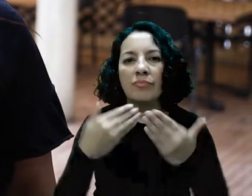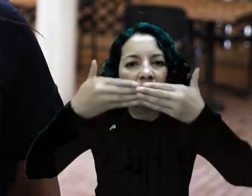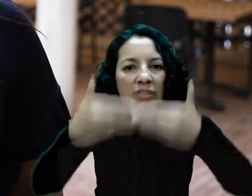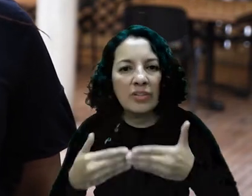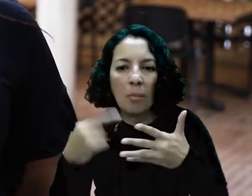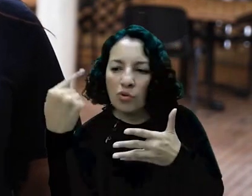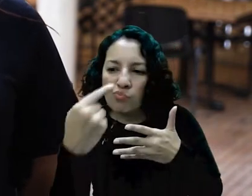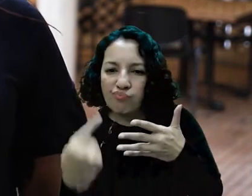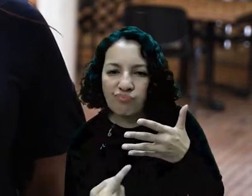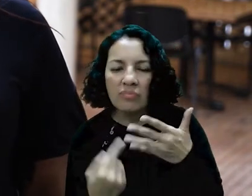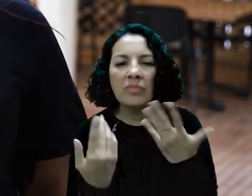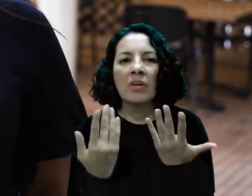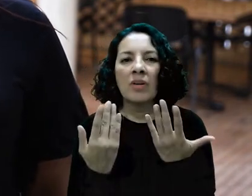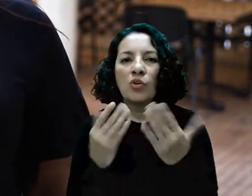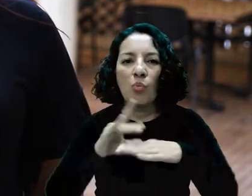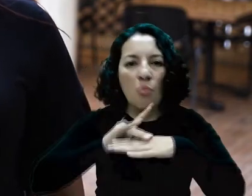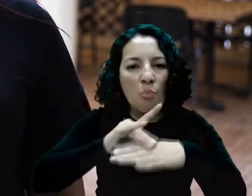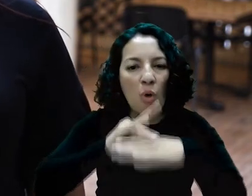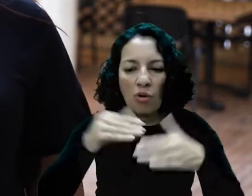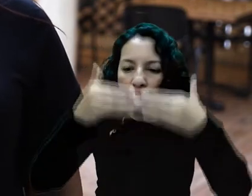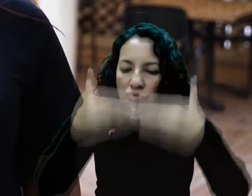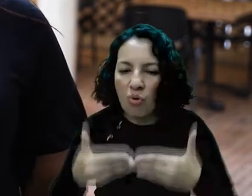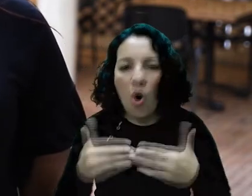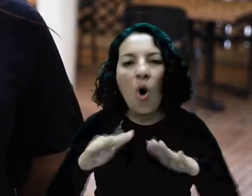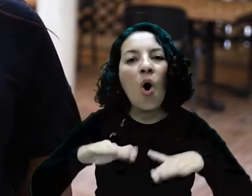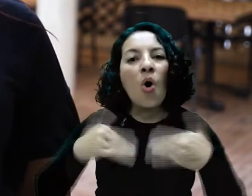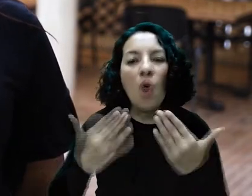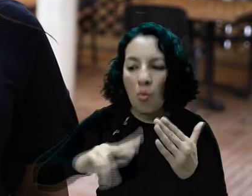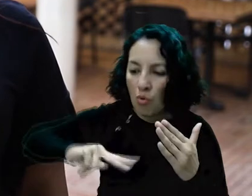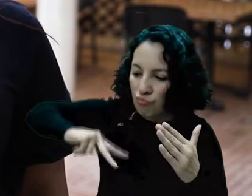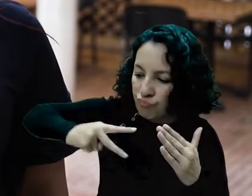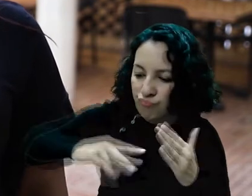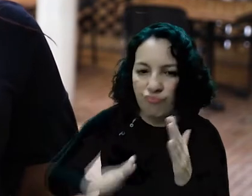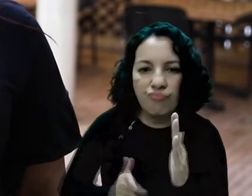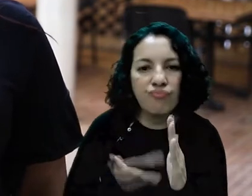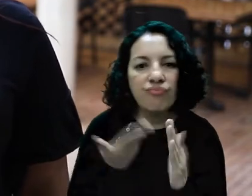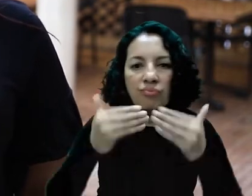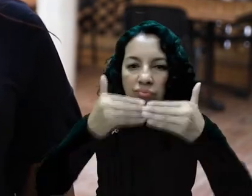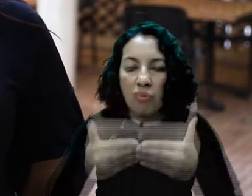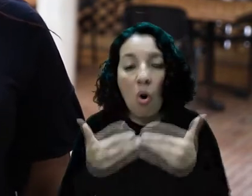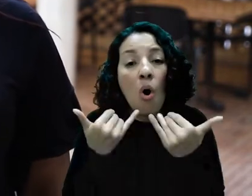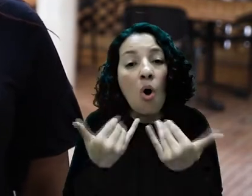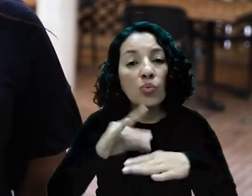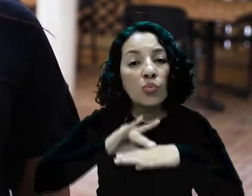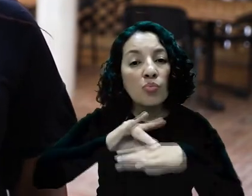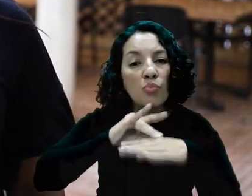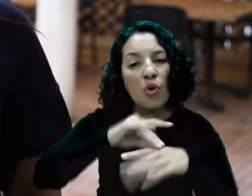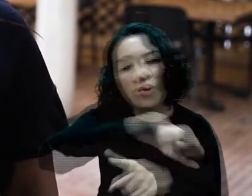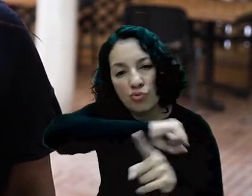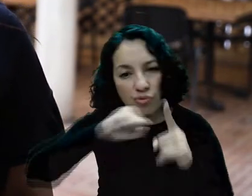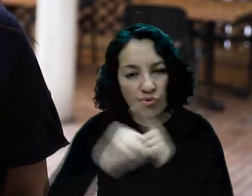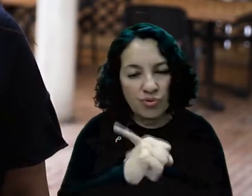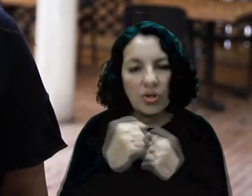discapacidad, los modelos de discapacidad y cómo la discapacidad ha avanzado y ha evolucionado hasta llegar al momento en que estamos